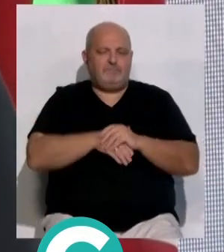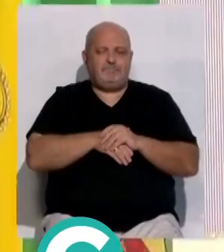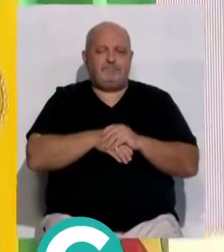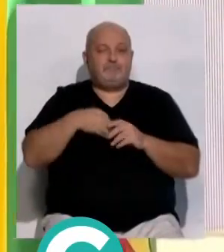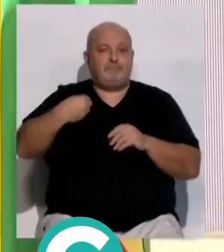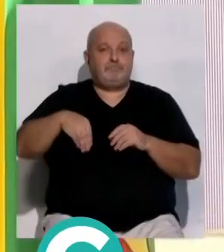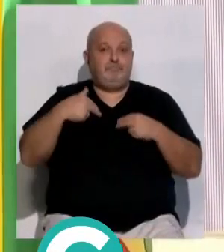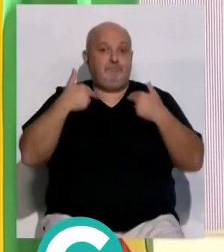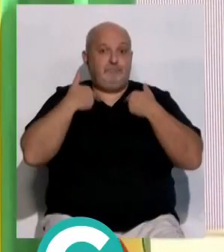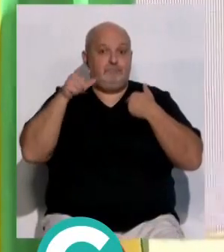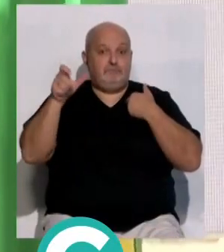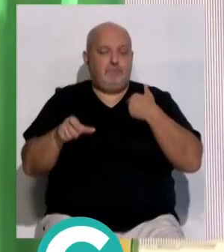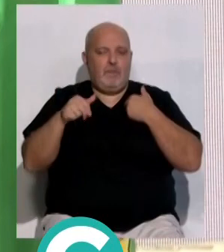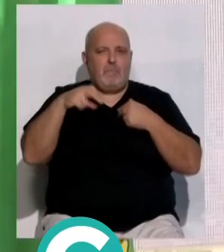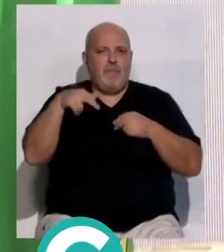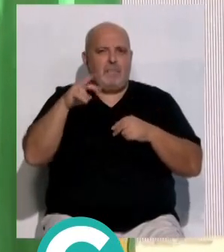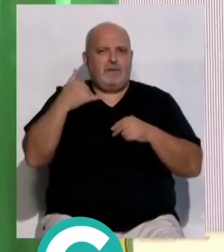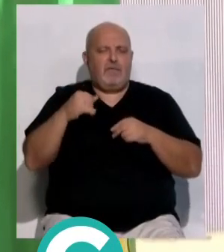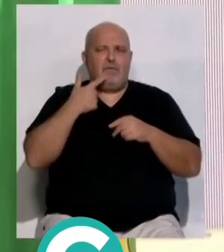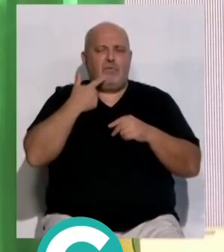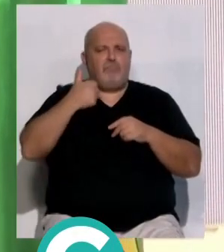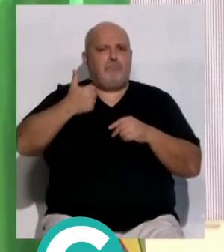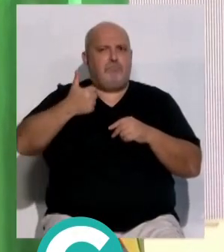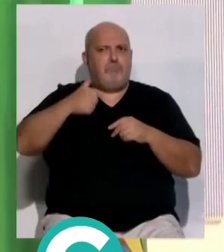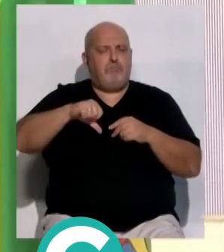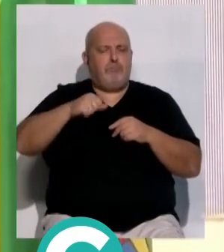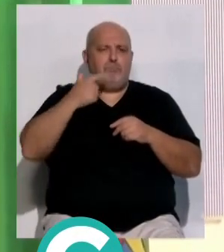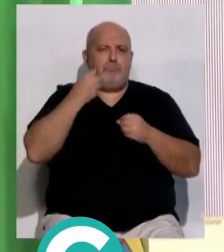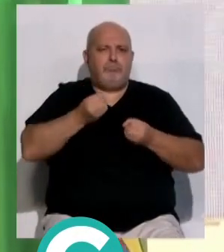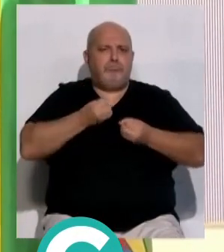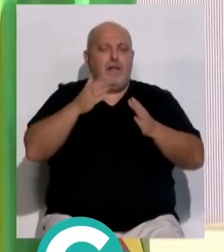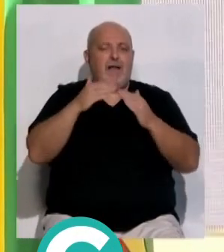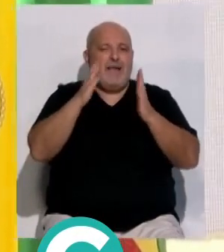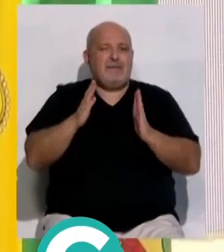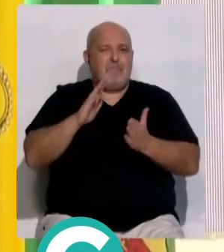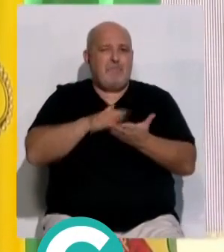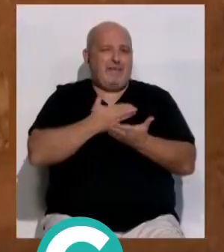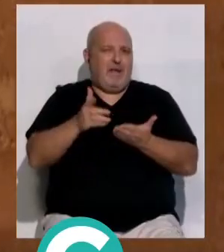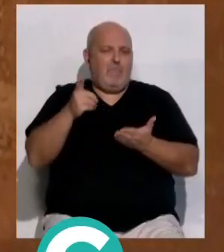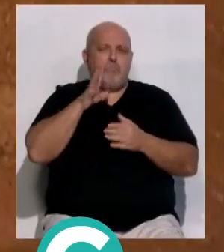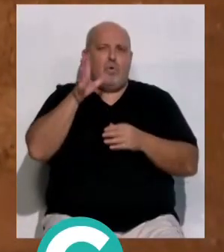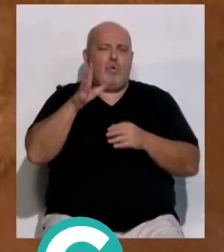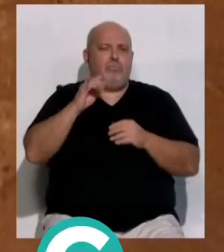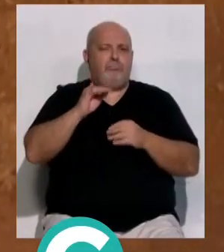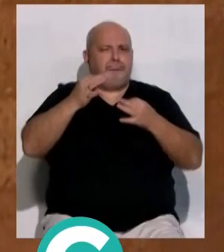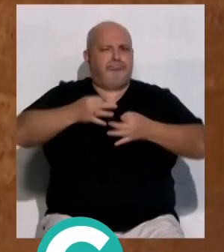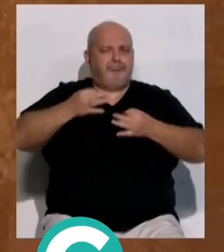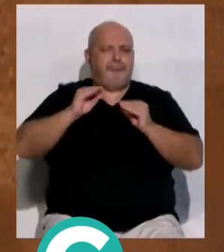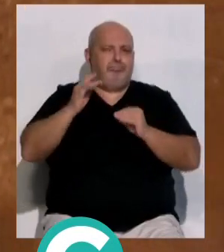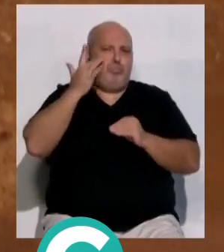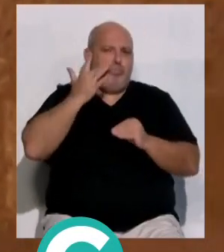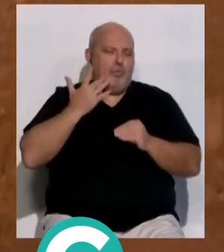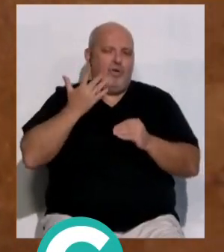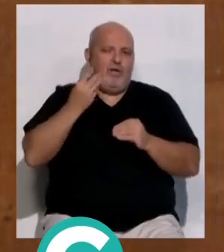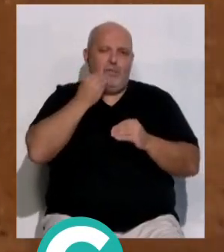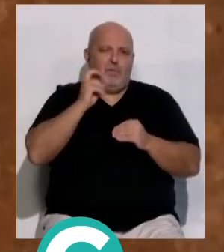La presidenta de la Diputación Almudena Martínez ha valorado la aportación de la Taberna Casa Manteca por la autenticidad que representa su